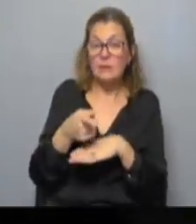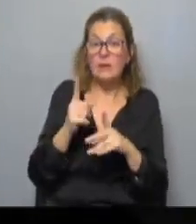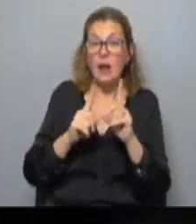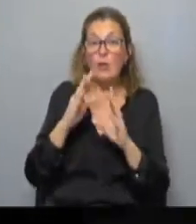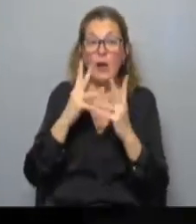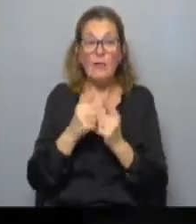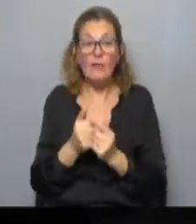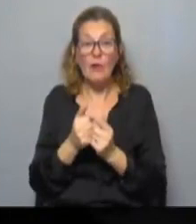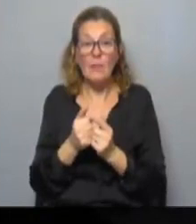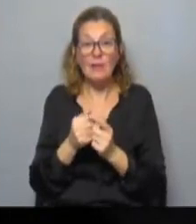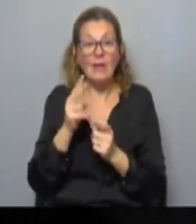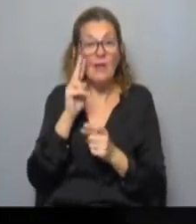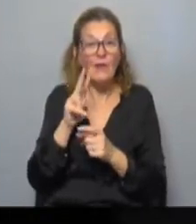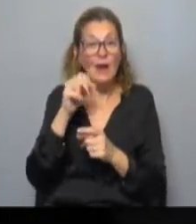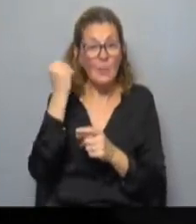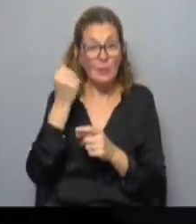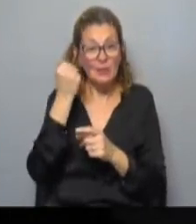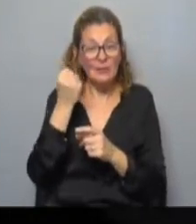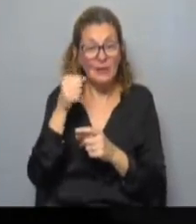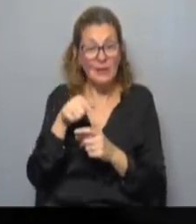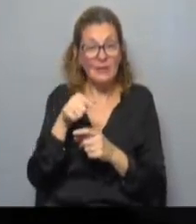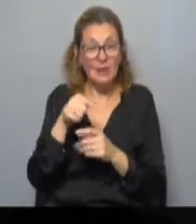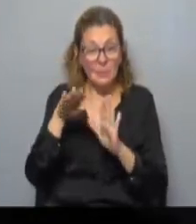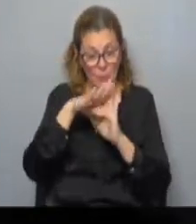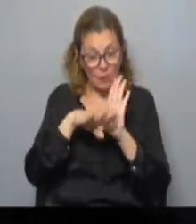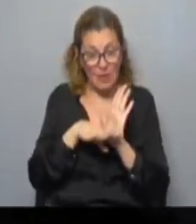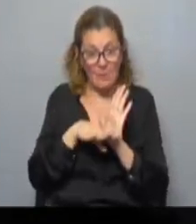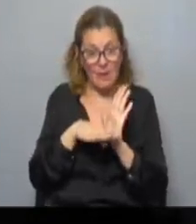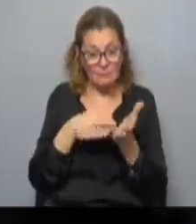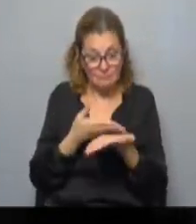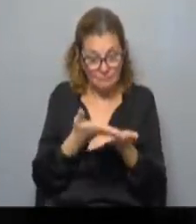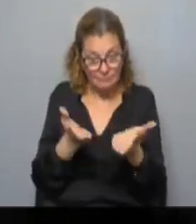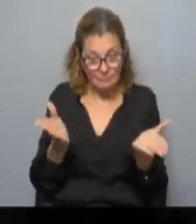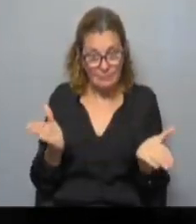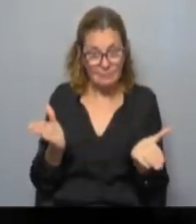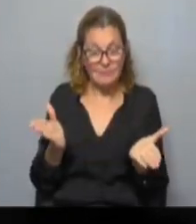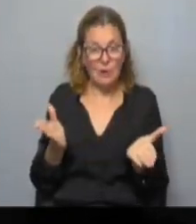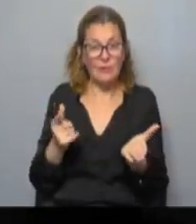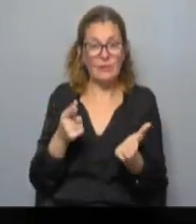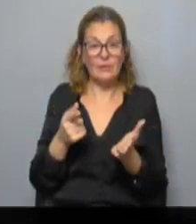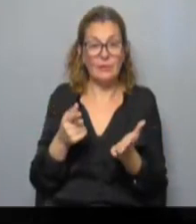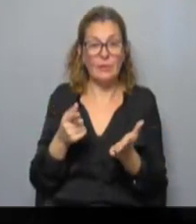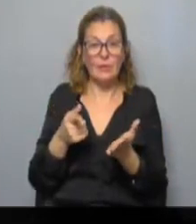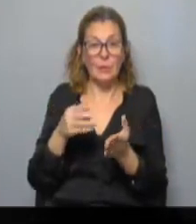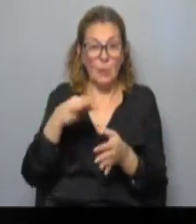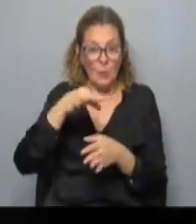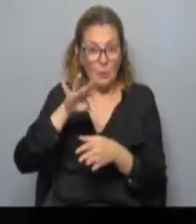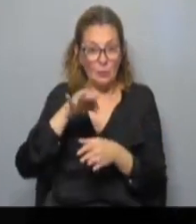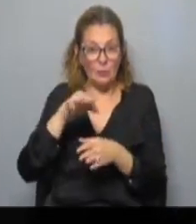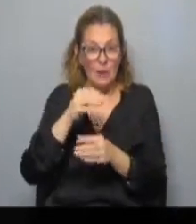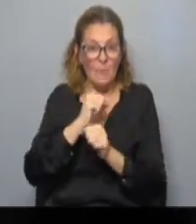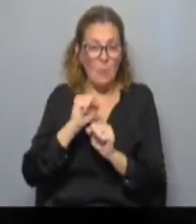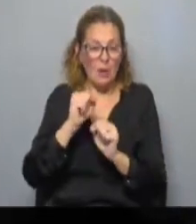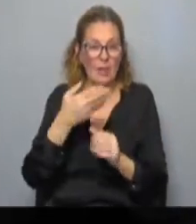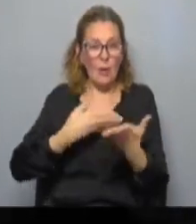algún modo hace ver la importancia también de que este tipo de programas se estén ofreciendo dando teniendo la oportunidad de poder